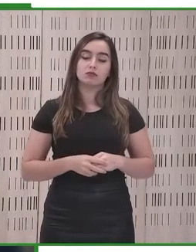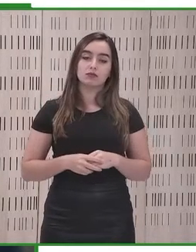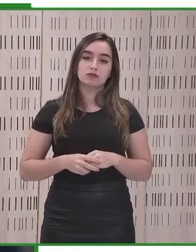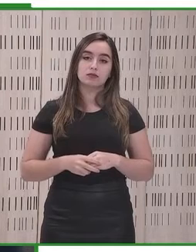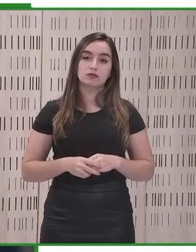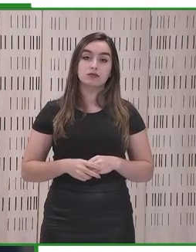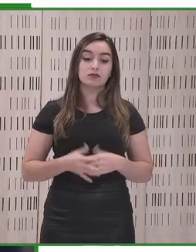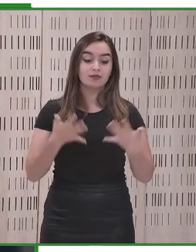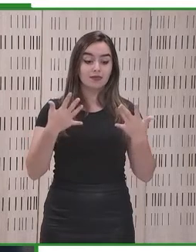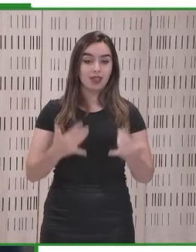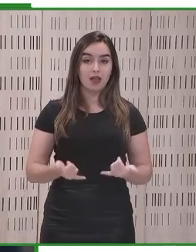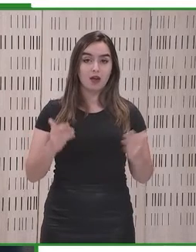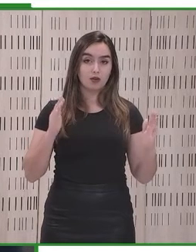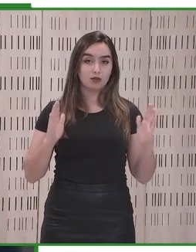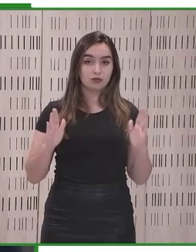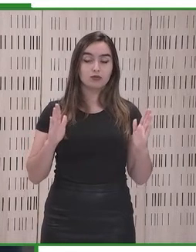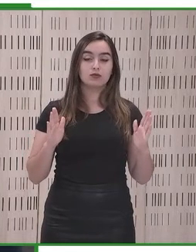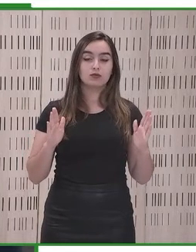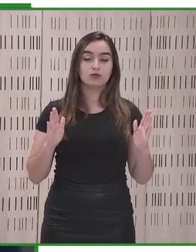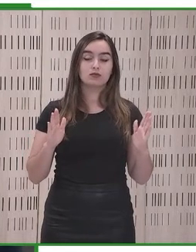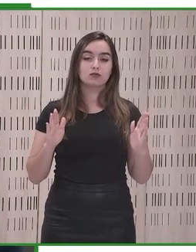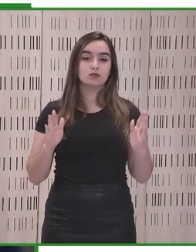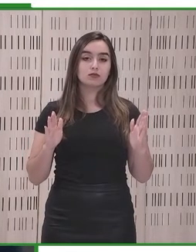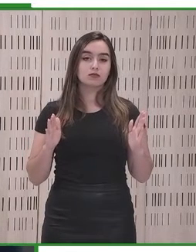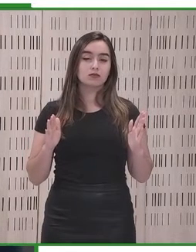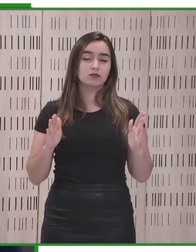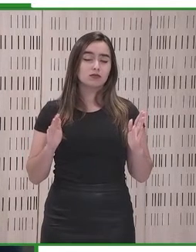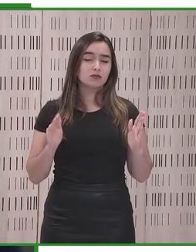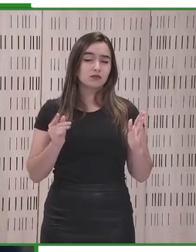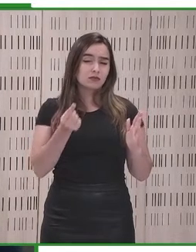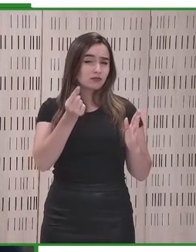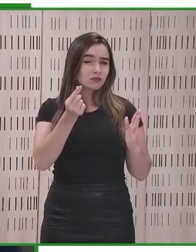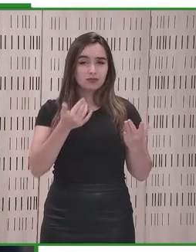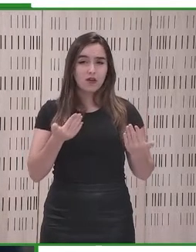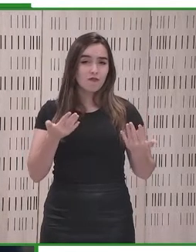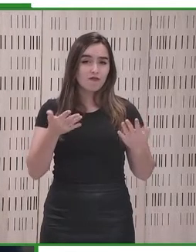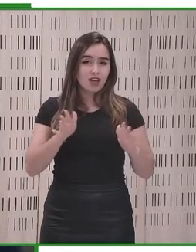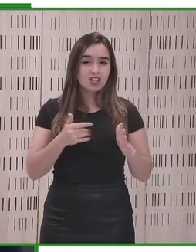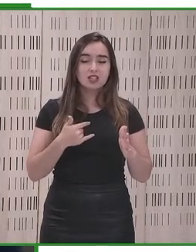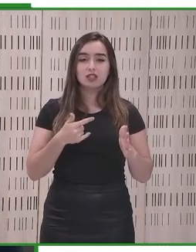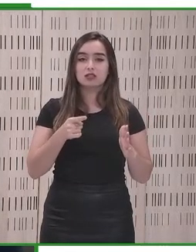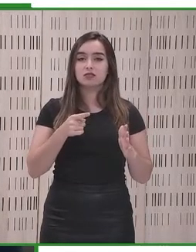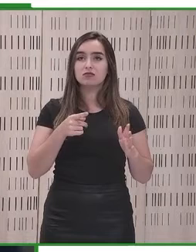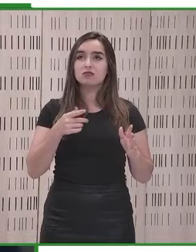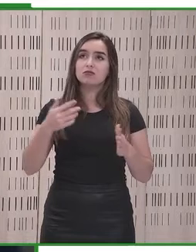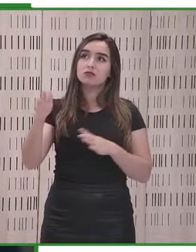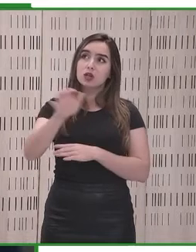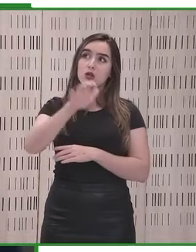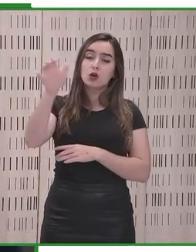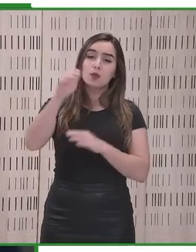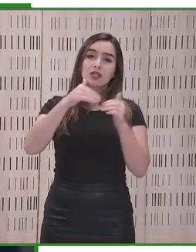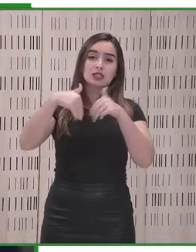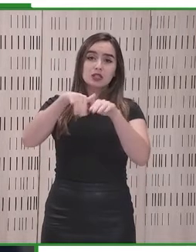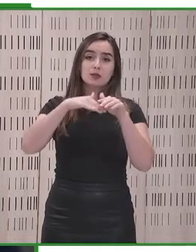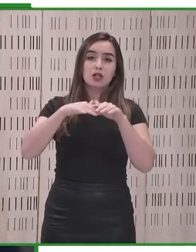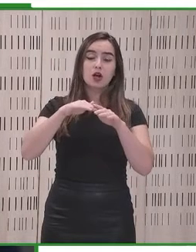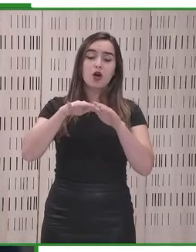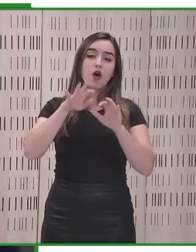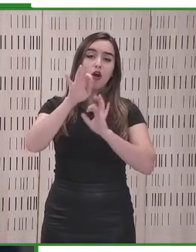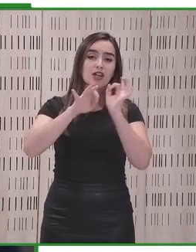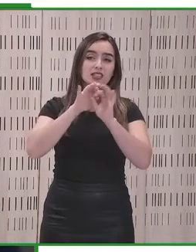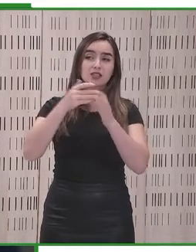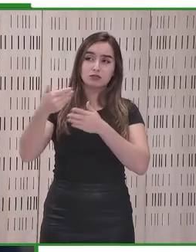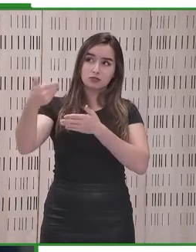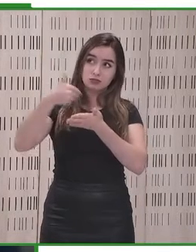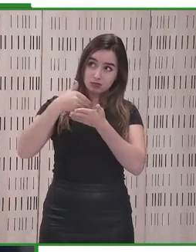garantiza el cumplimiento de estos requisitos, de estos estándares. Estamos